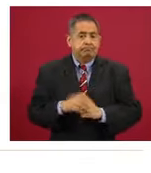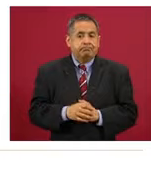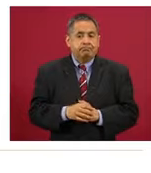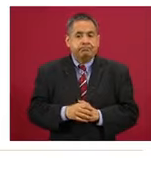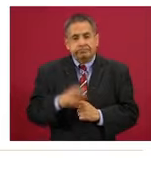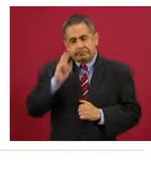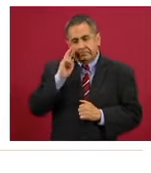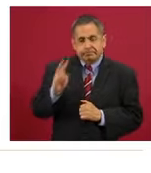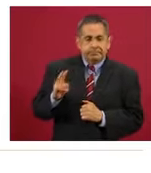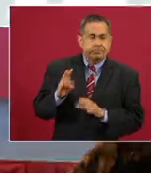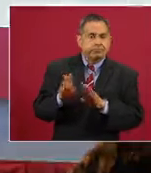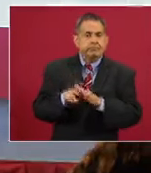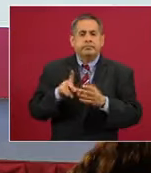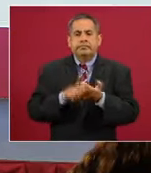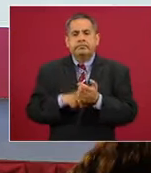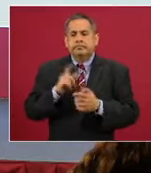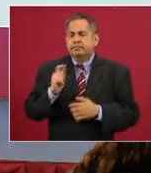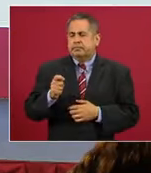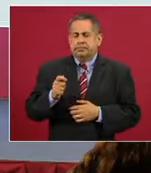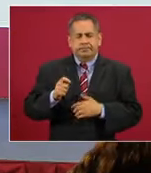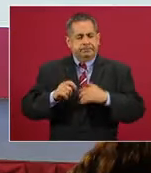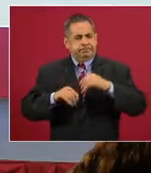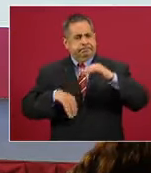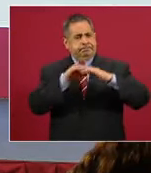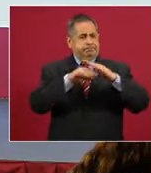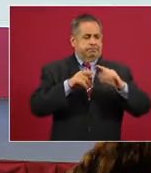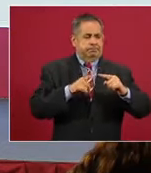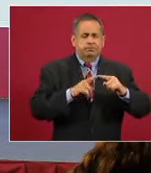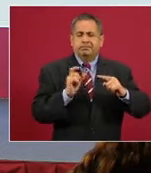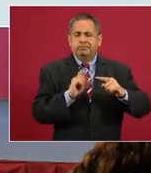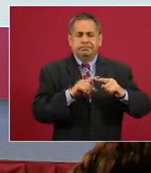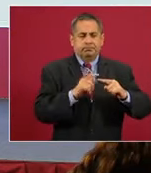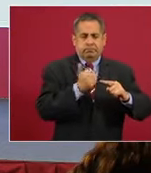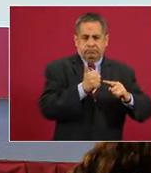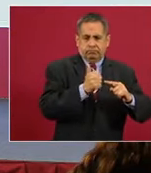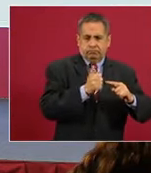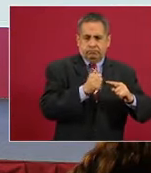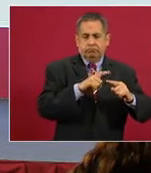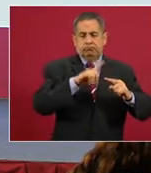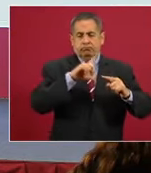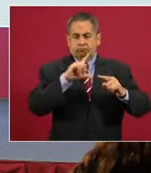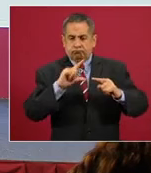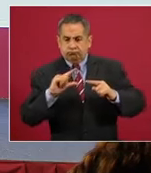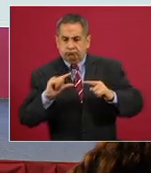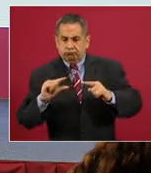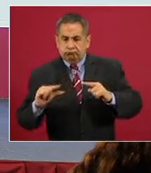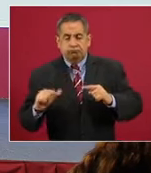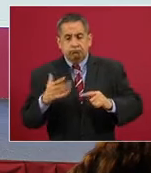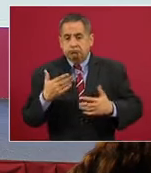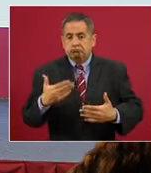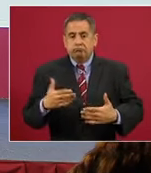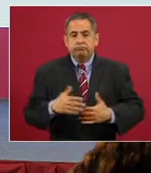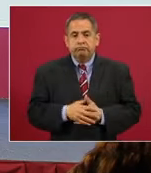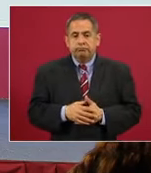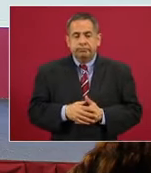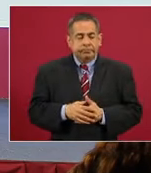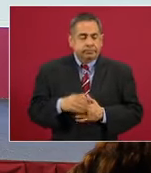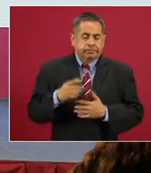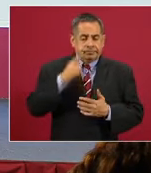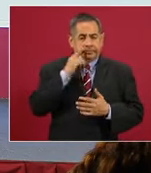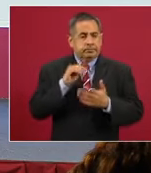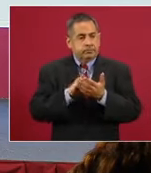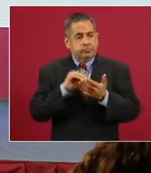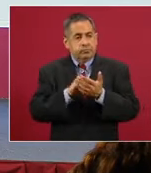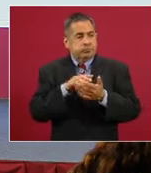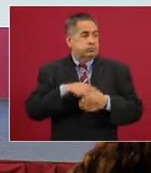es su ocupación hospitalaria que llegó a punto máximo a mediados de agosto y después ha tenido descenso. Todavía la tercera parte